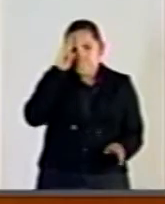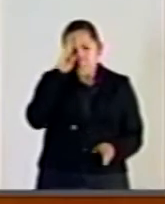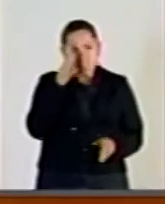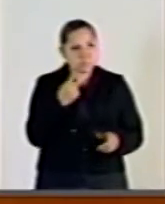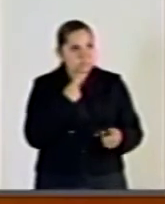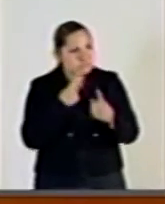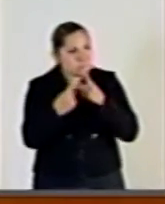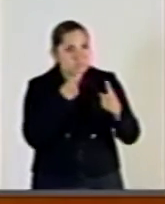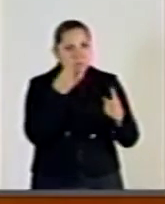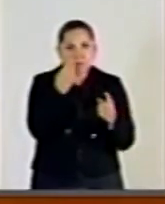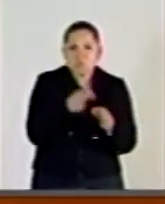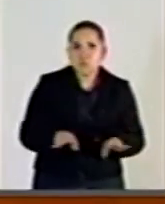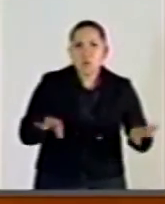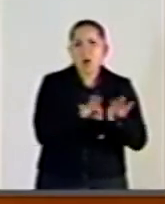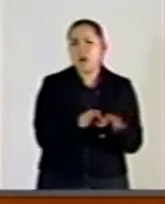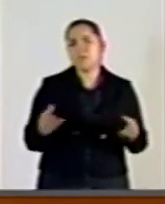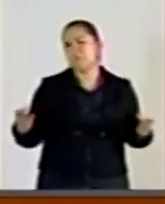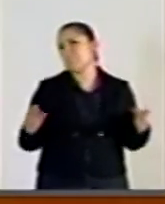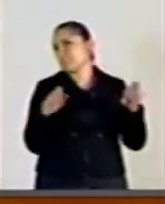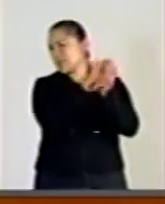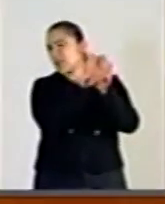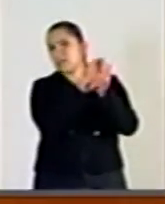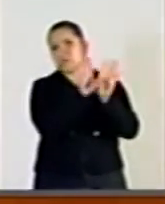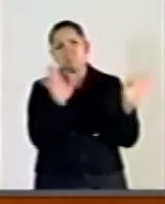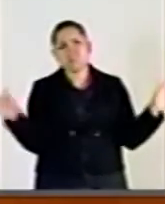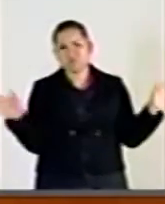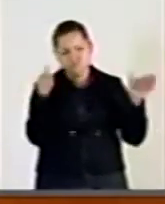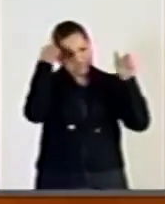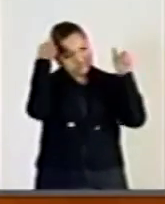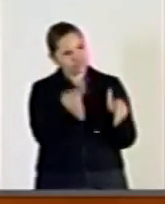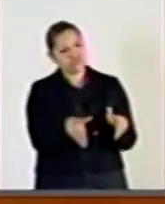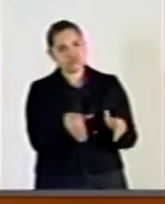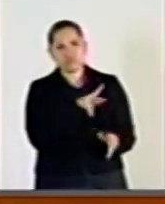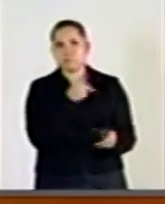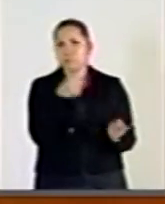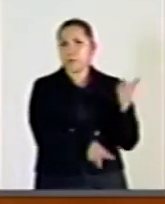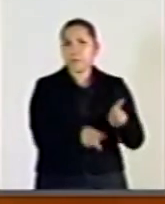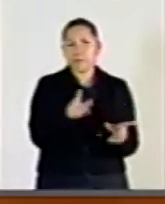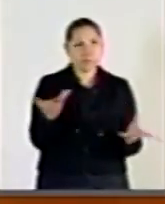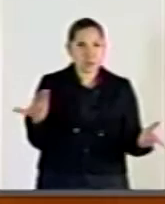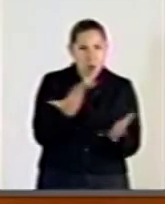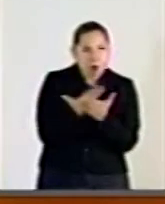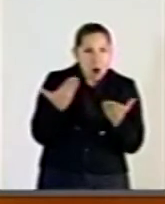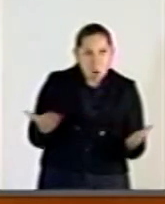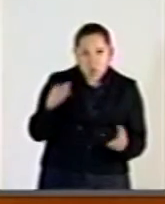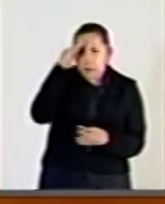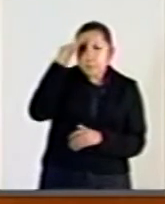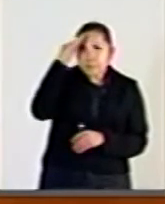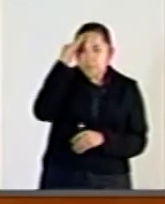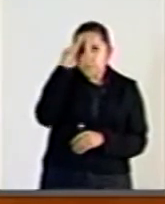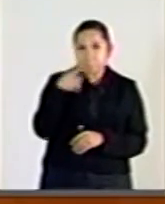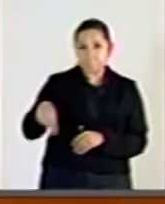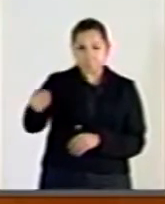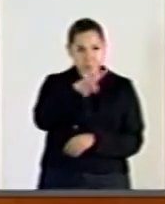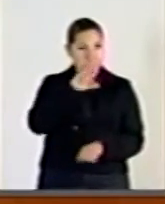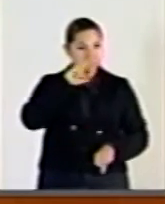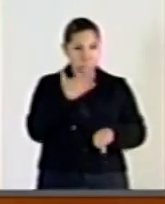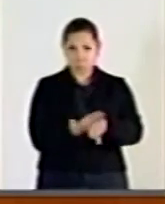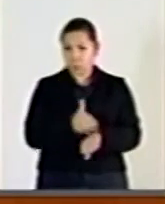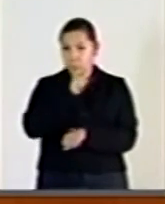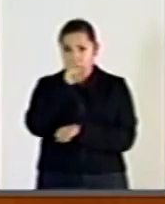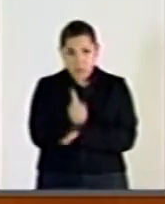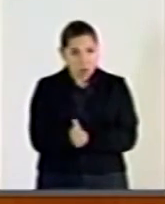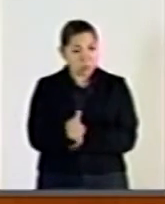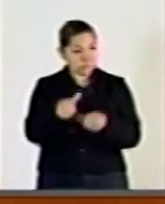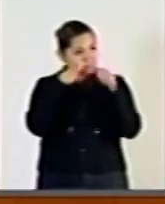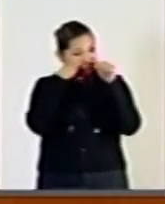Será responsabilidad el Senado de la República si el día de hoy no atiende con urgencia